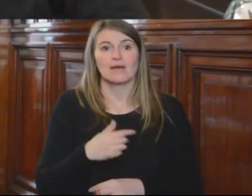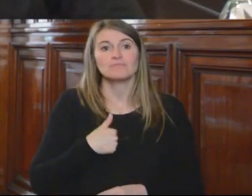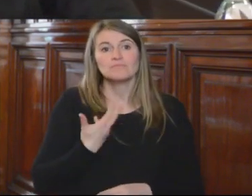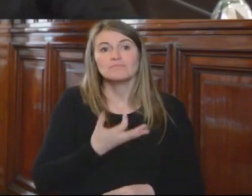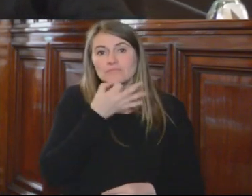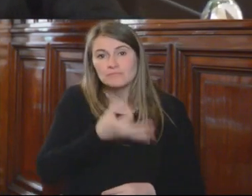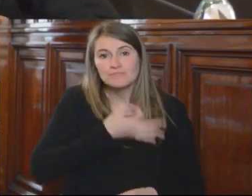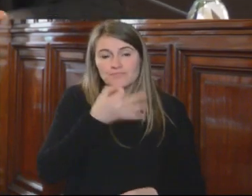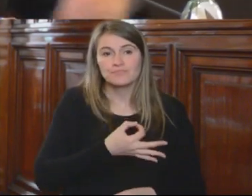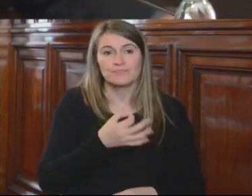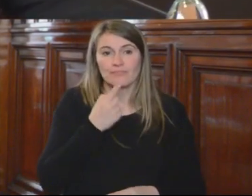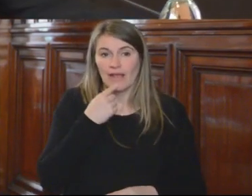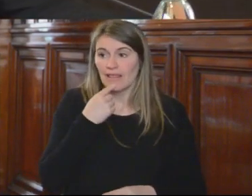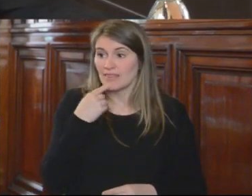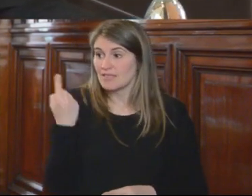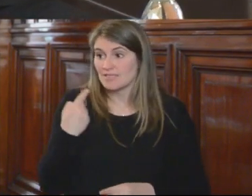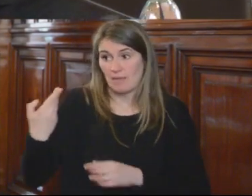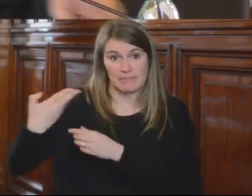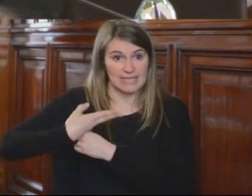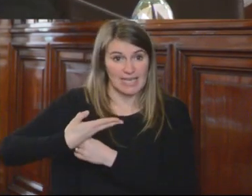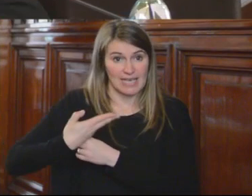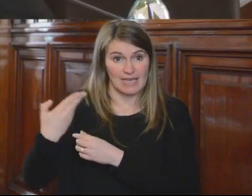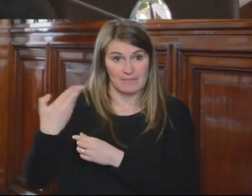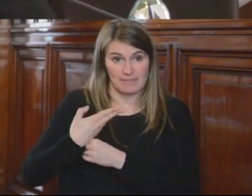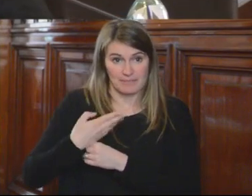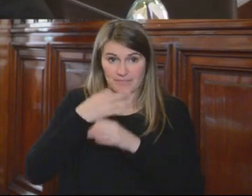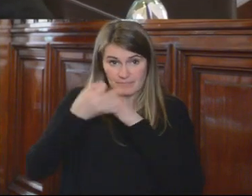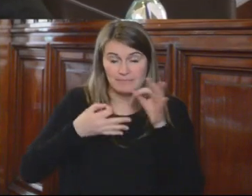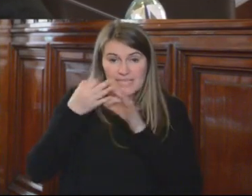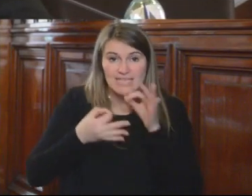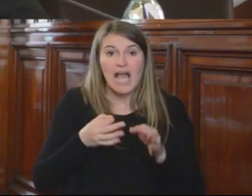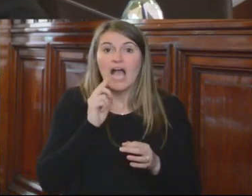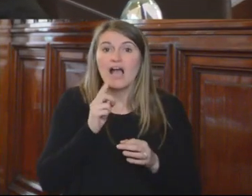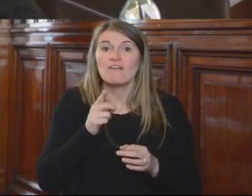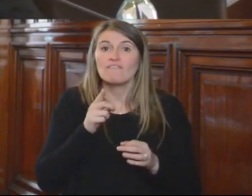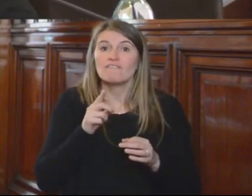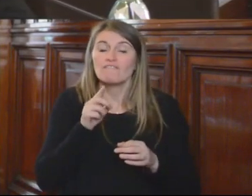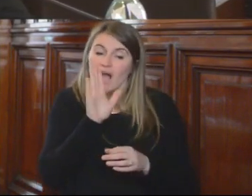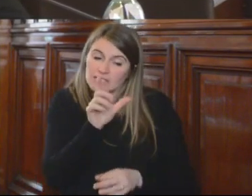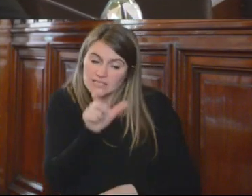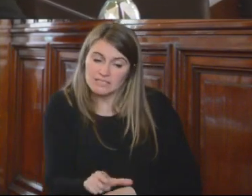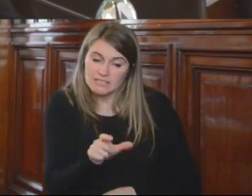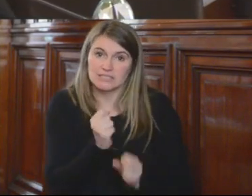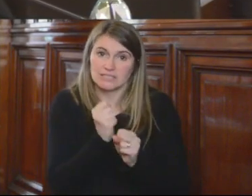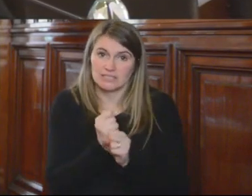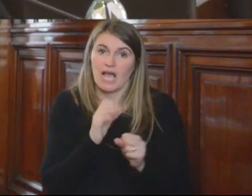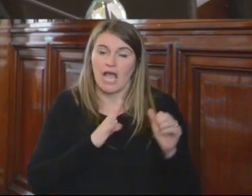contrario a lo que aseveran los peticionarios, la figura de la transitoriedad tiene un sólido fundamento legado.